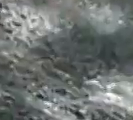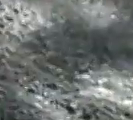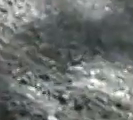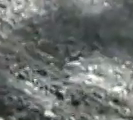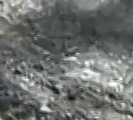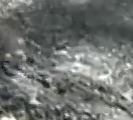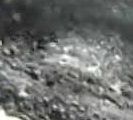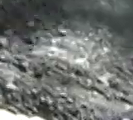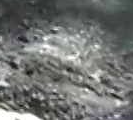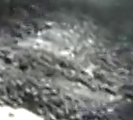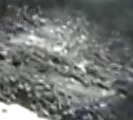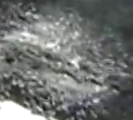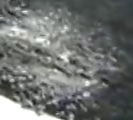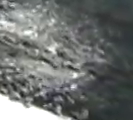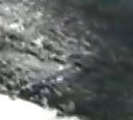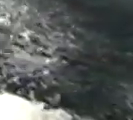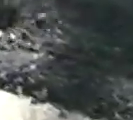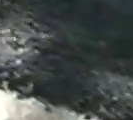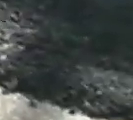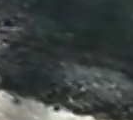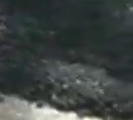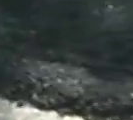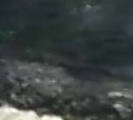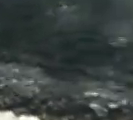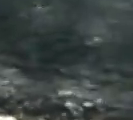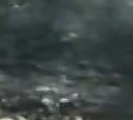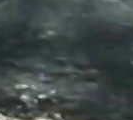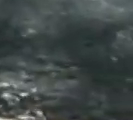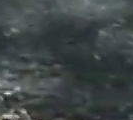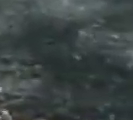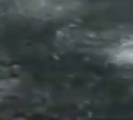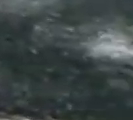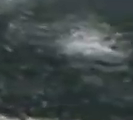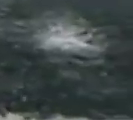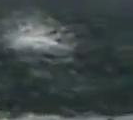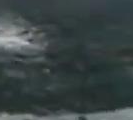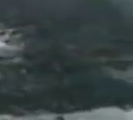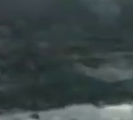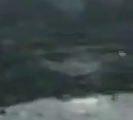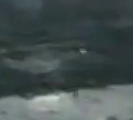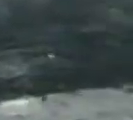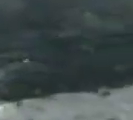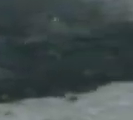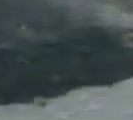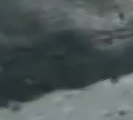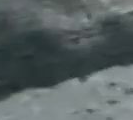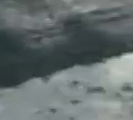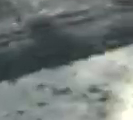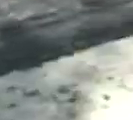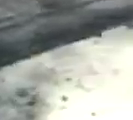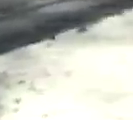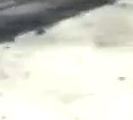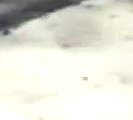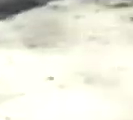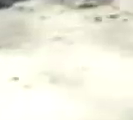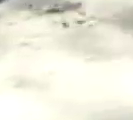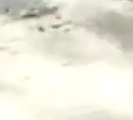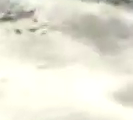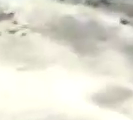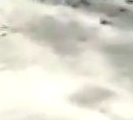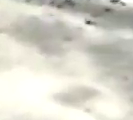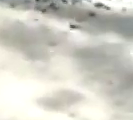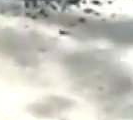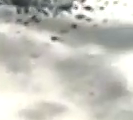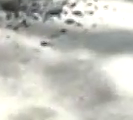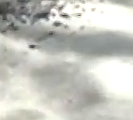mejoramiento de todas nuestras vías hemos colocado cantidades de trenes de colocación de material asfáltico en todo el territorio